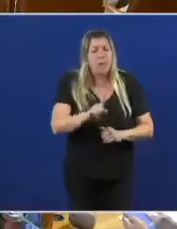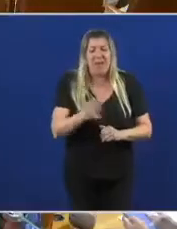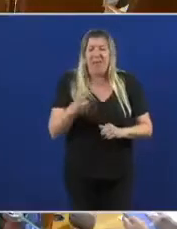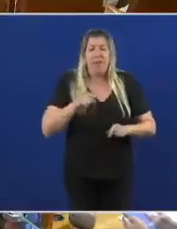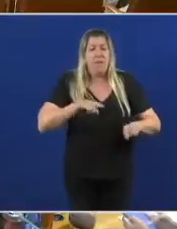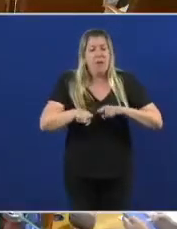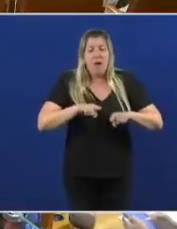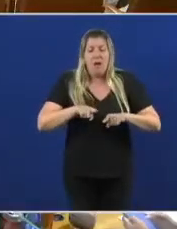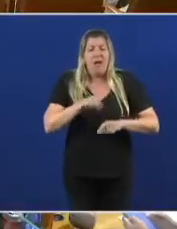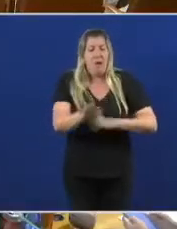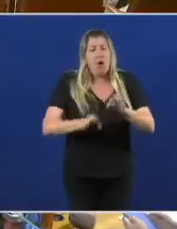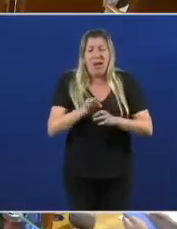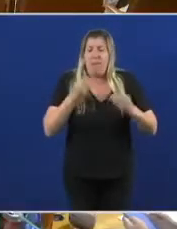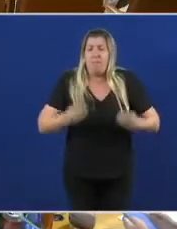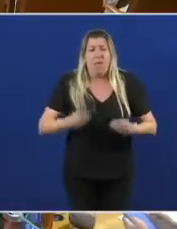atención primaria.